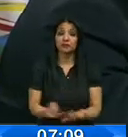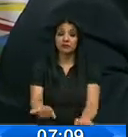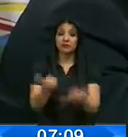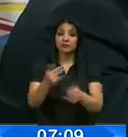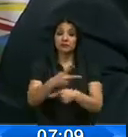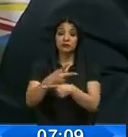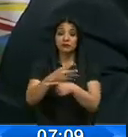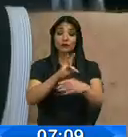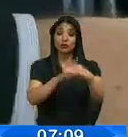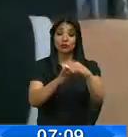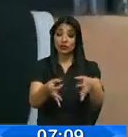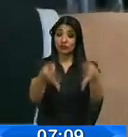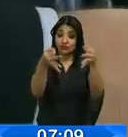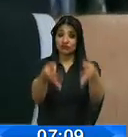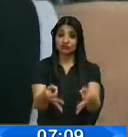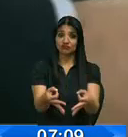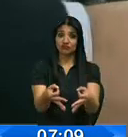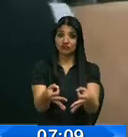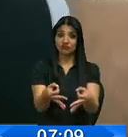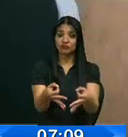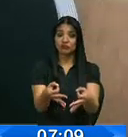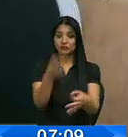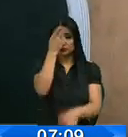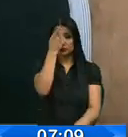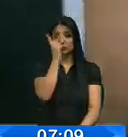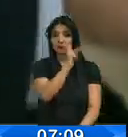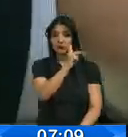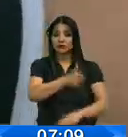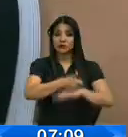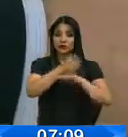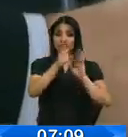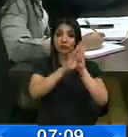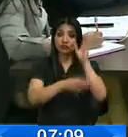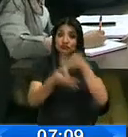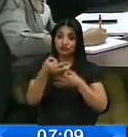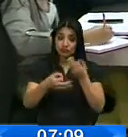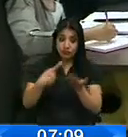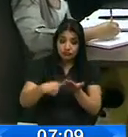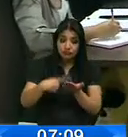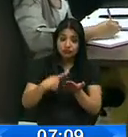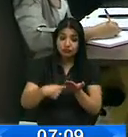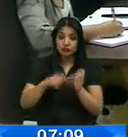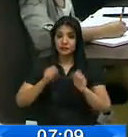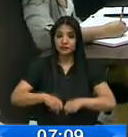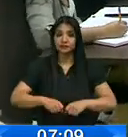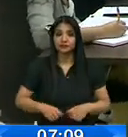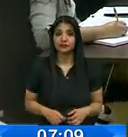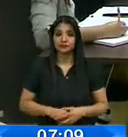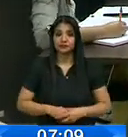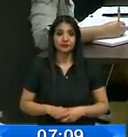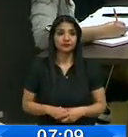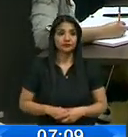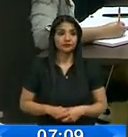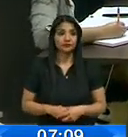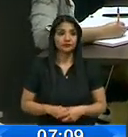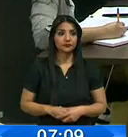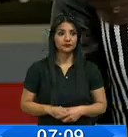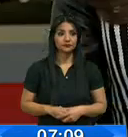Participación Definitivo analiza el dictamen de la Corte Constitucional. En Quito informó Andrea Orbe.